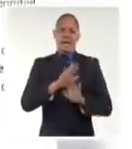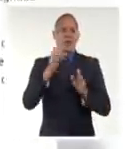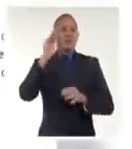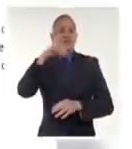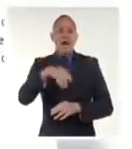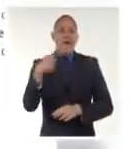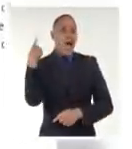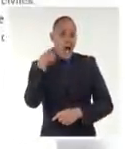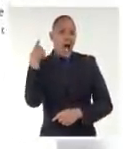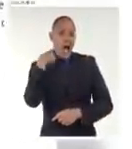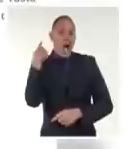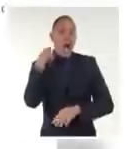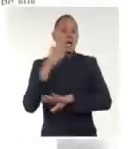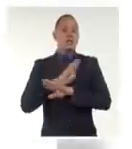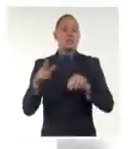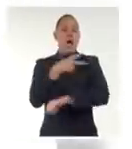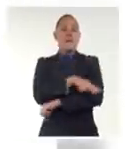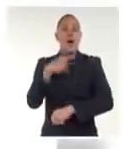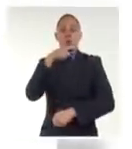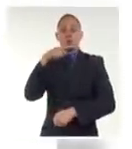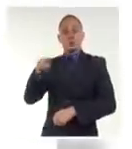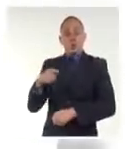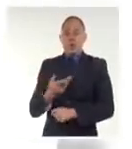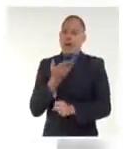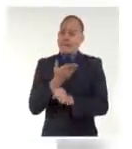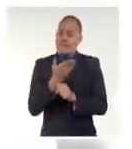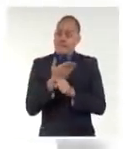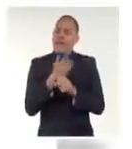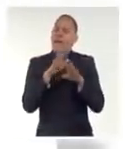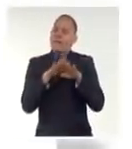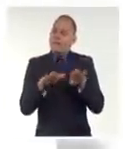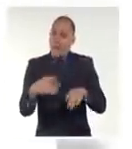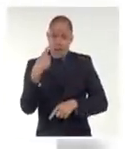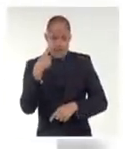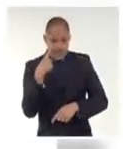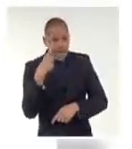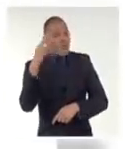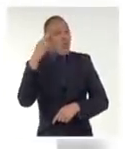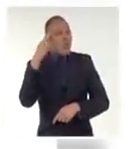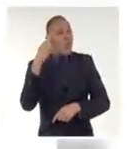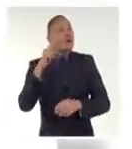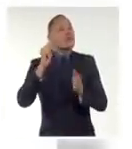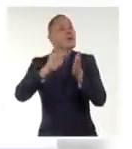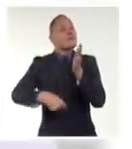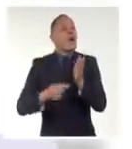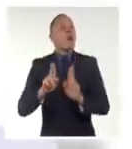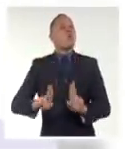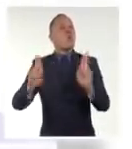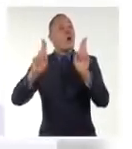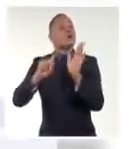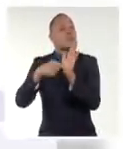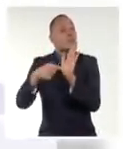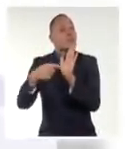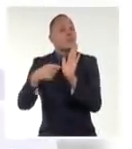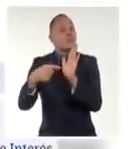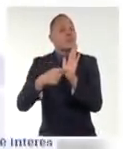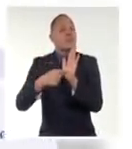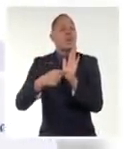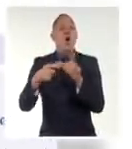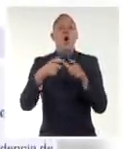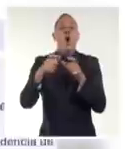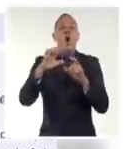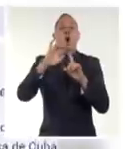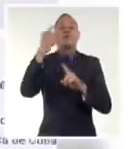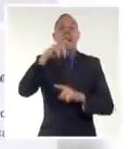reclamos de garantías de seguridad por parte de la Federación de Rusia y suponer que ese país permanecería inerme ante una